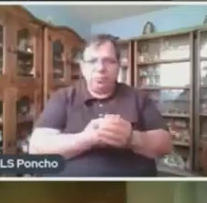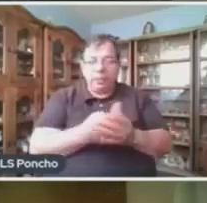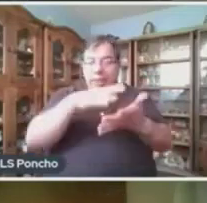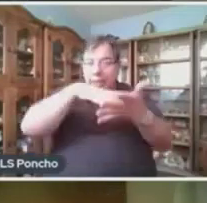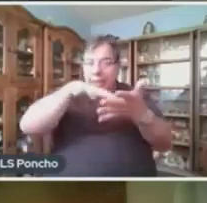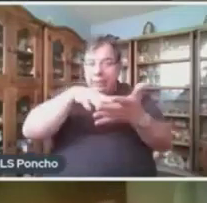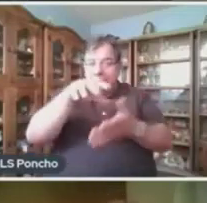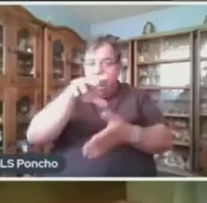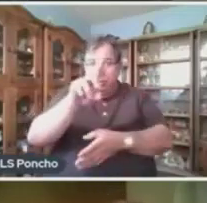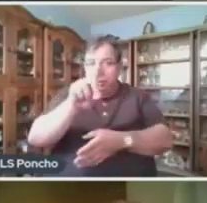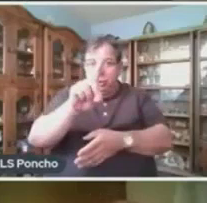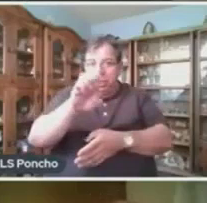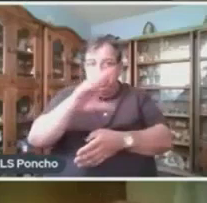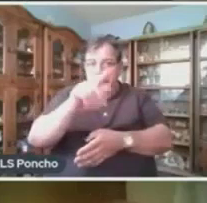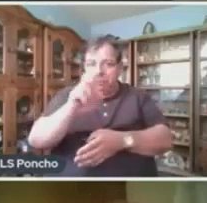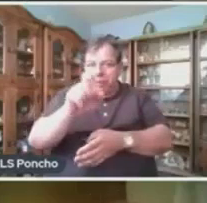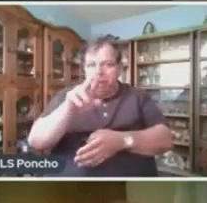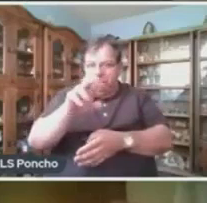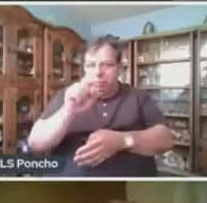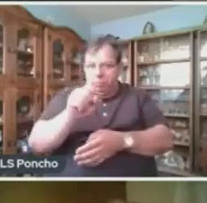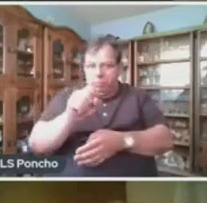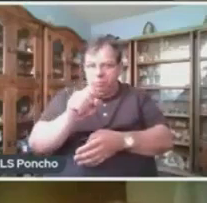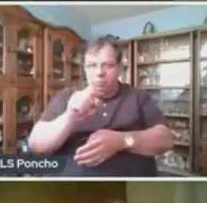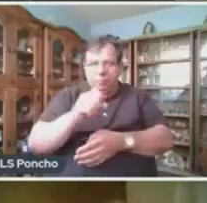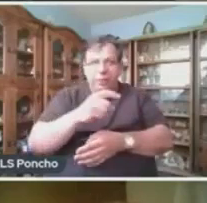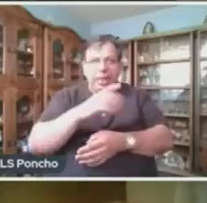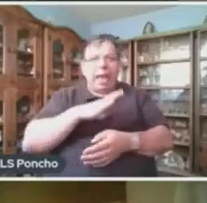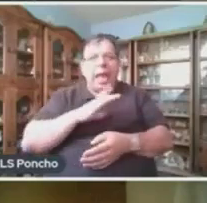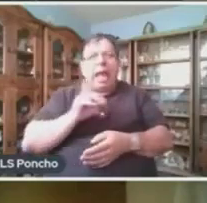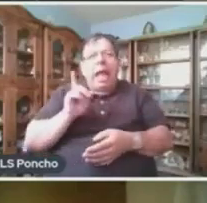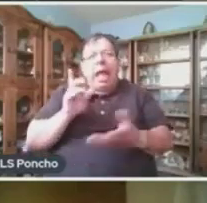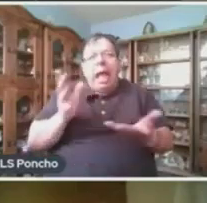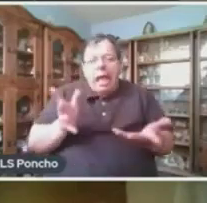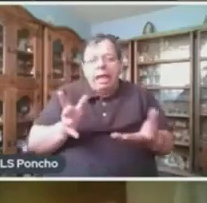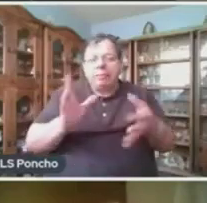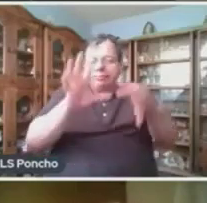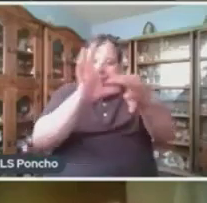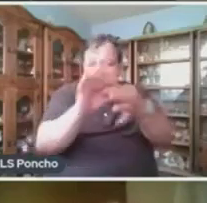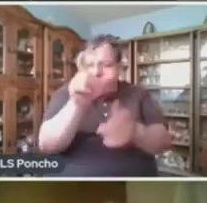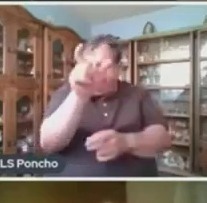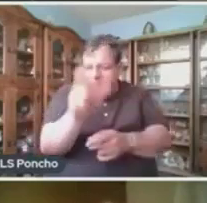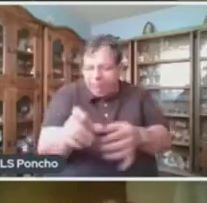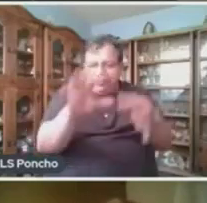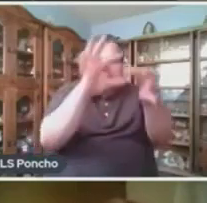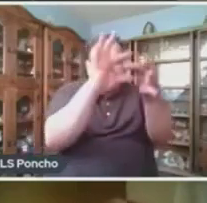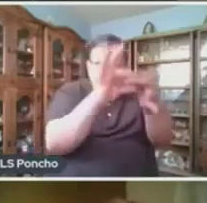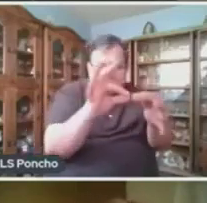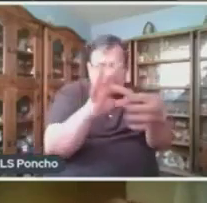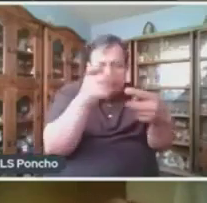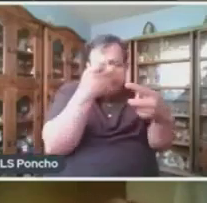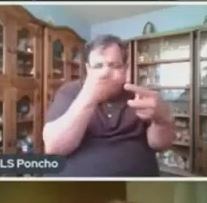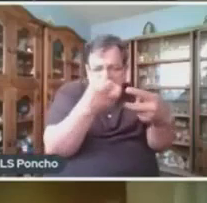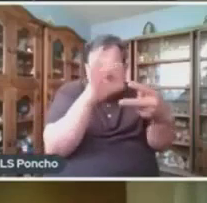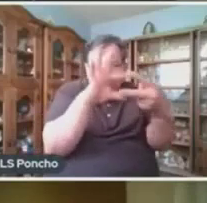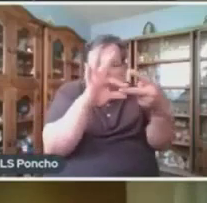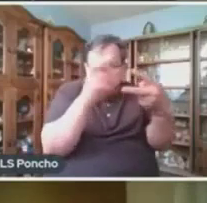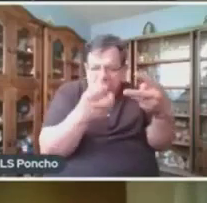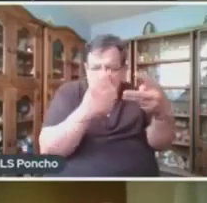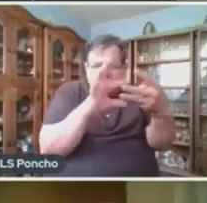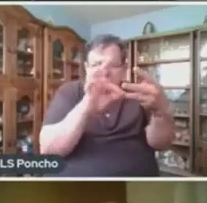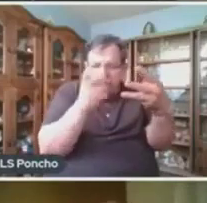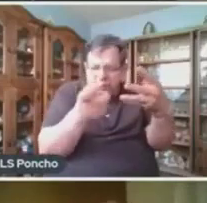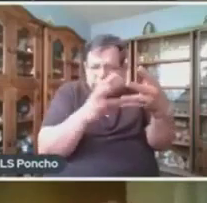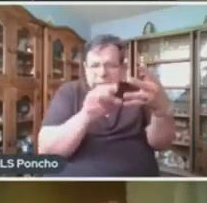Es el texto en el cual se usan detalles para hacer una representación escrita de algo. Se da